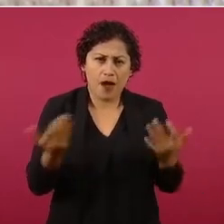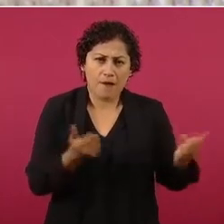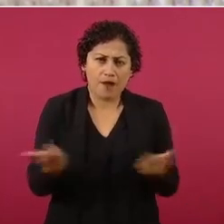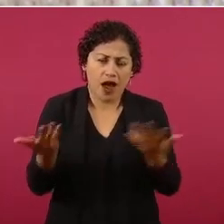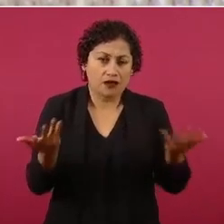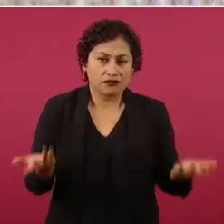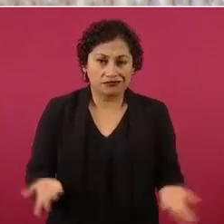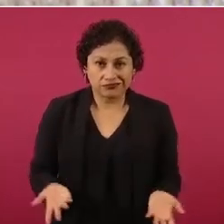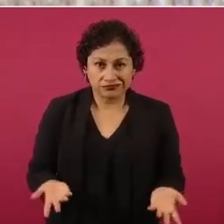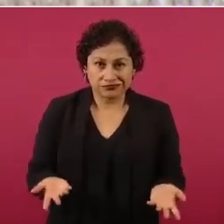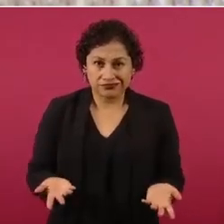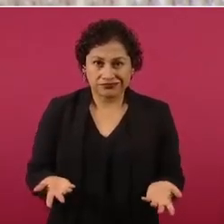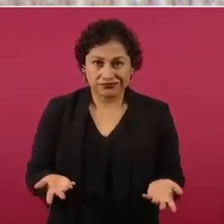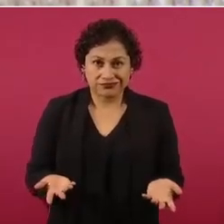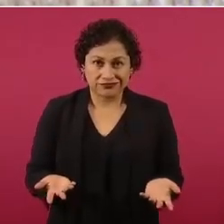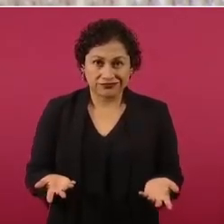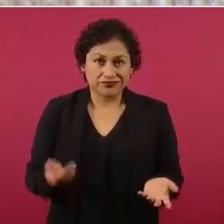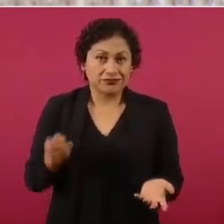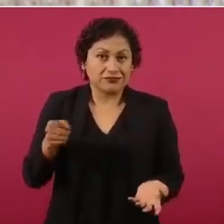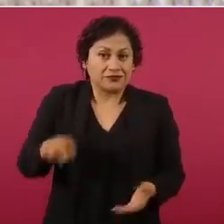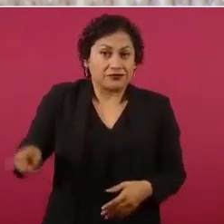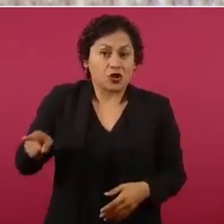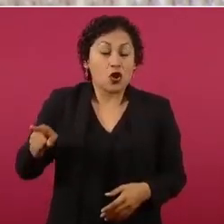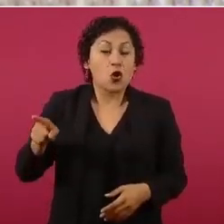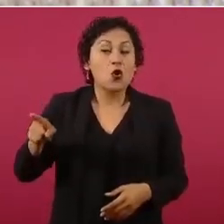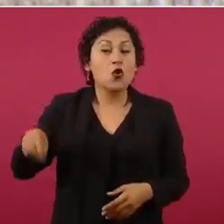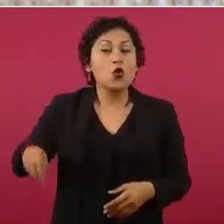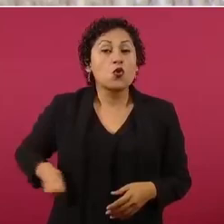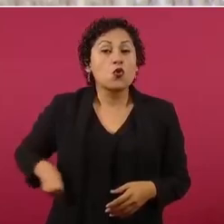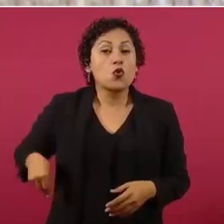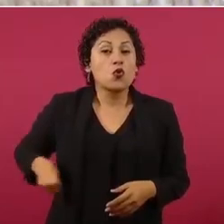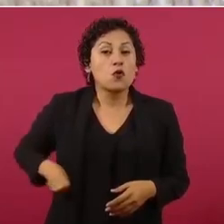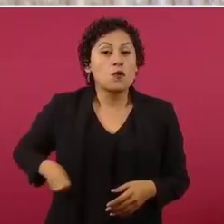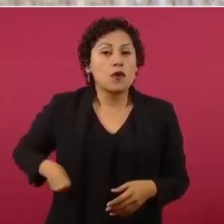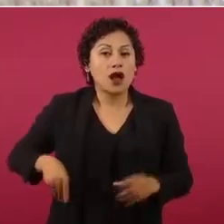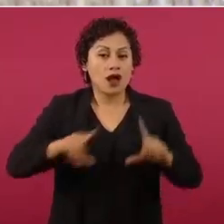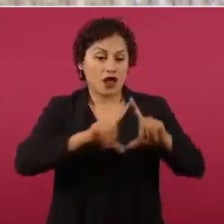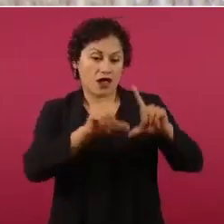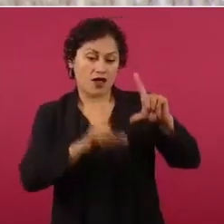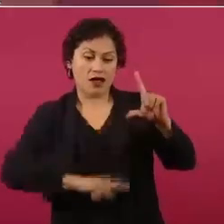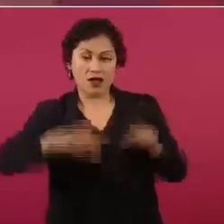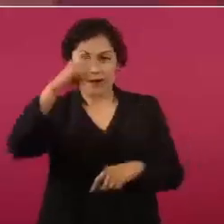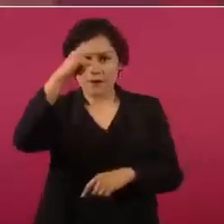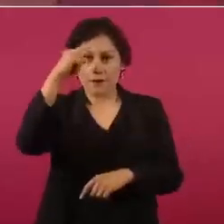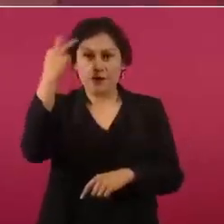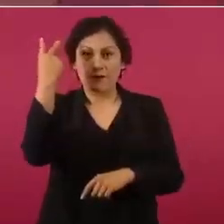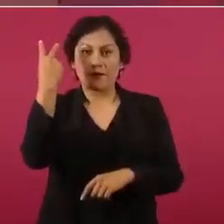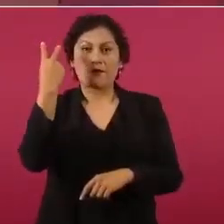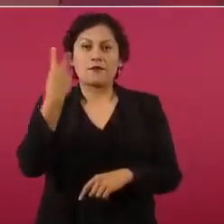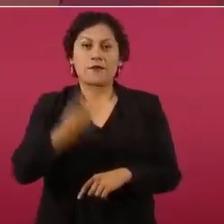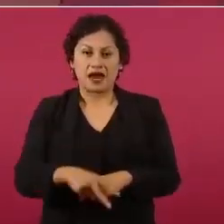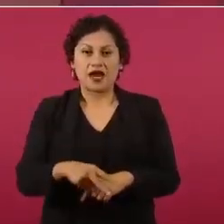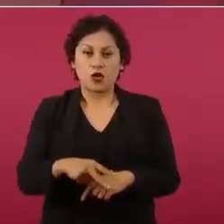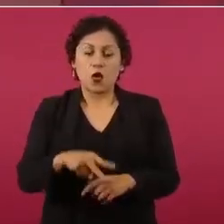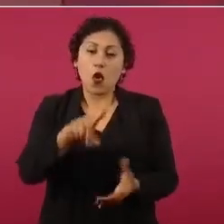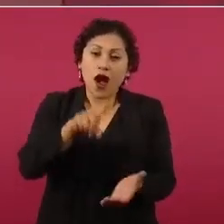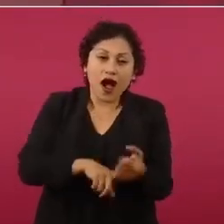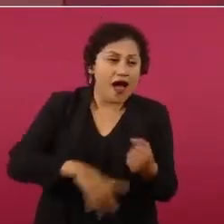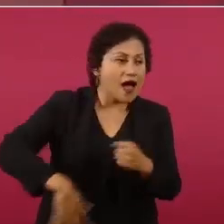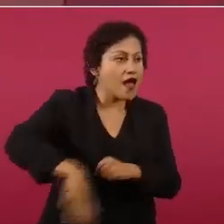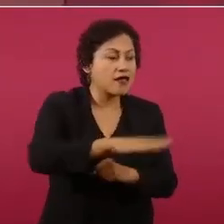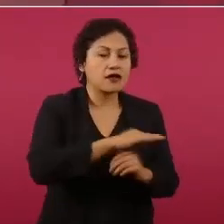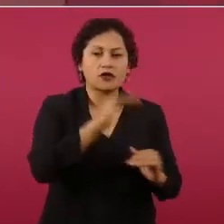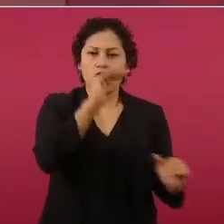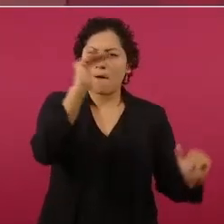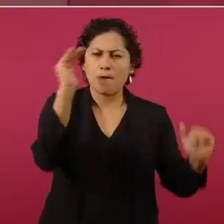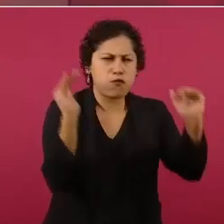Convirtieron a México en el país de mayor desigualdad en el mundo,